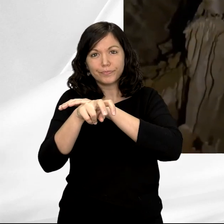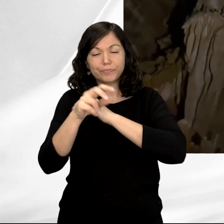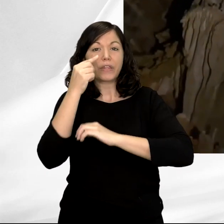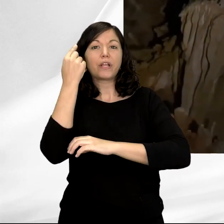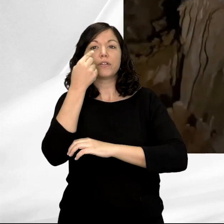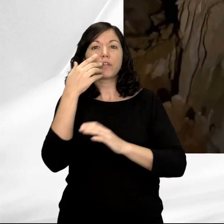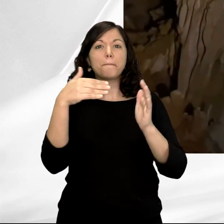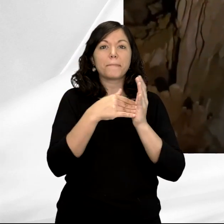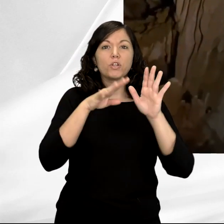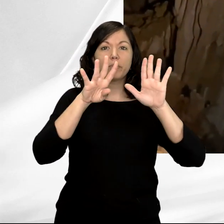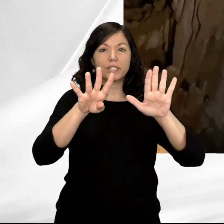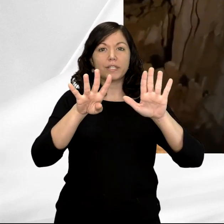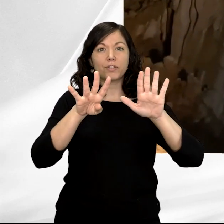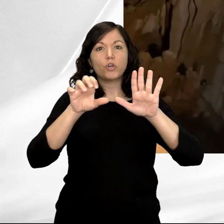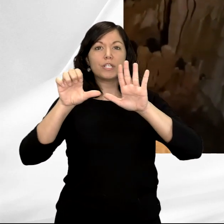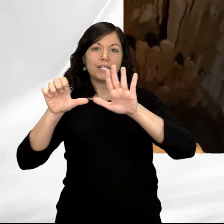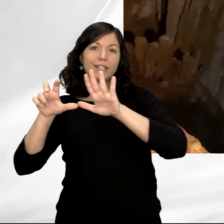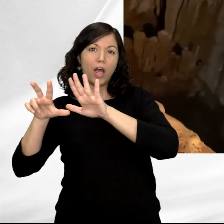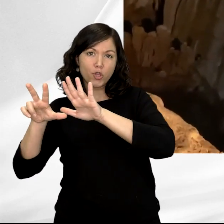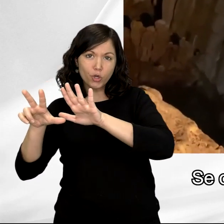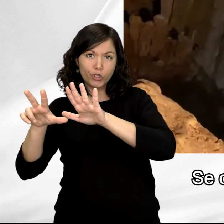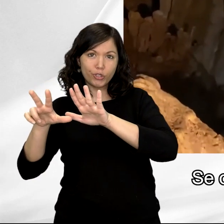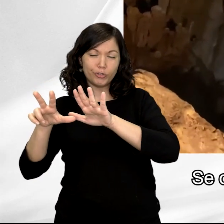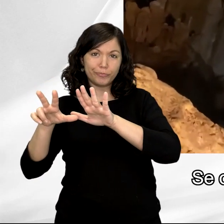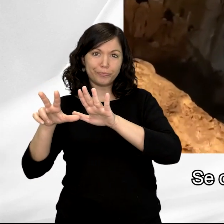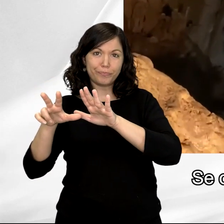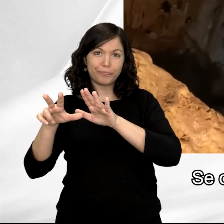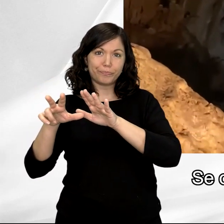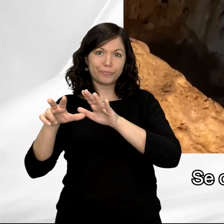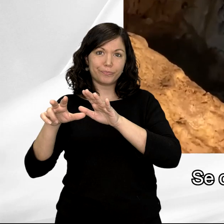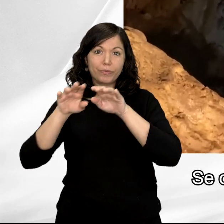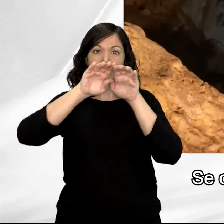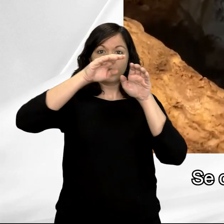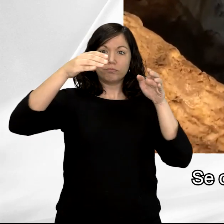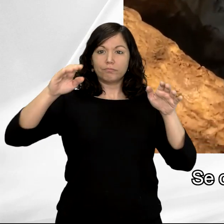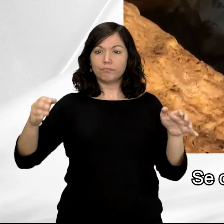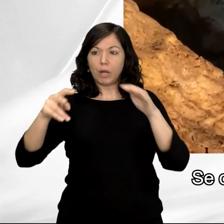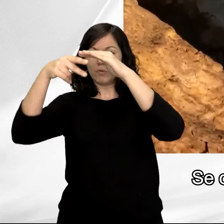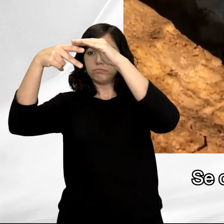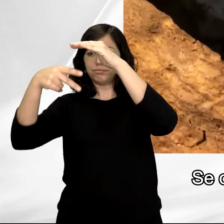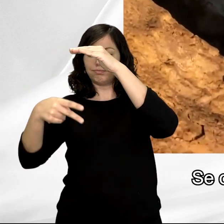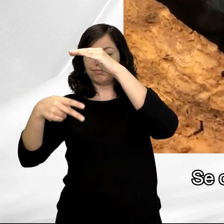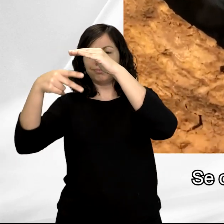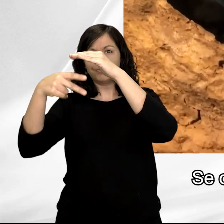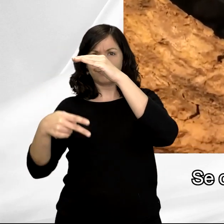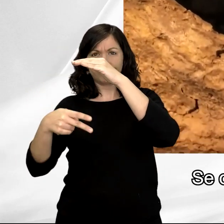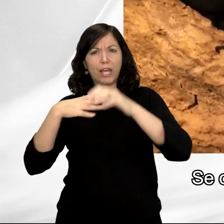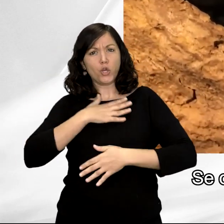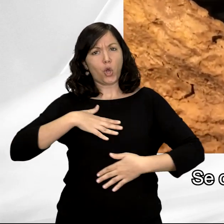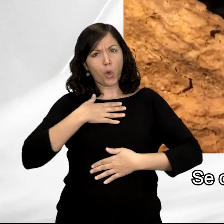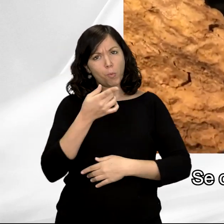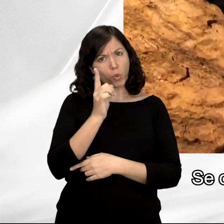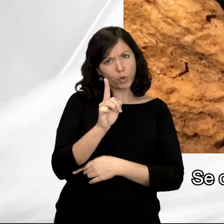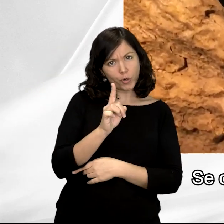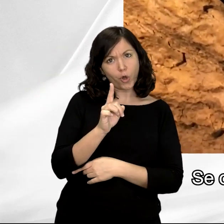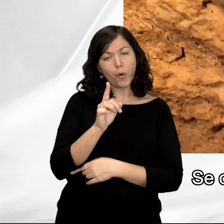de Tito Bustillo en el año 1968. Se desciende en un descenso bastante incómodo, que